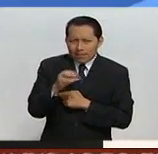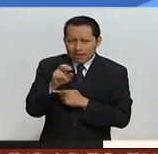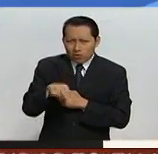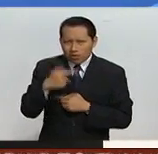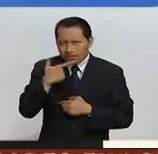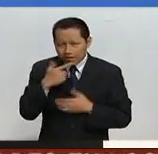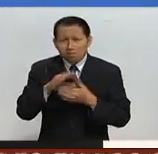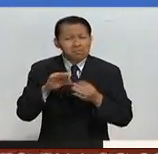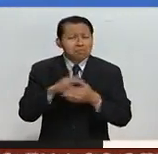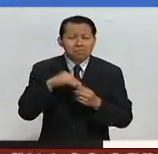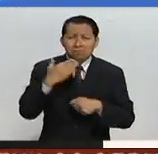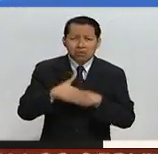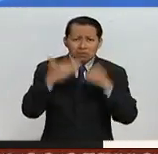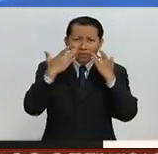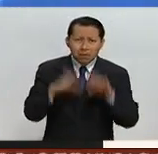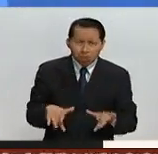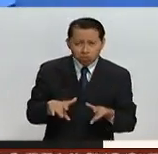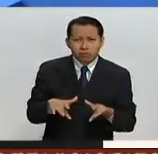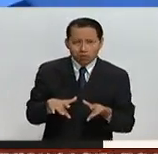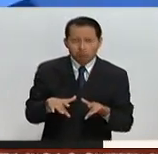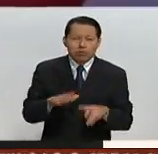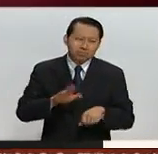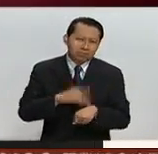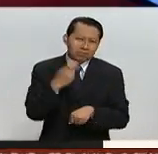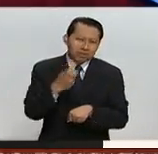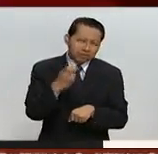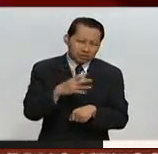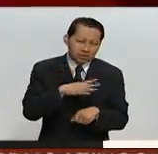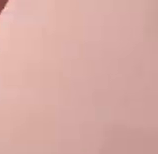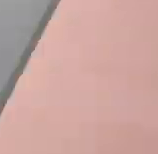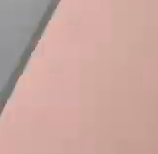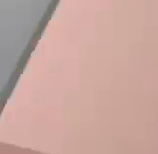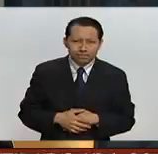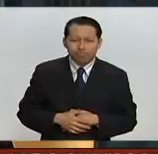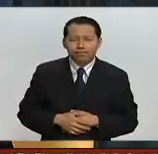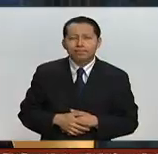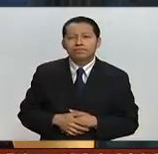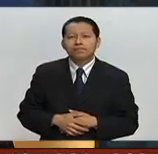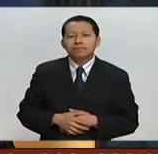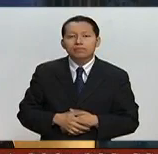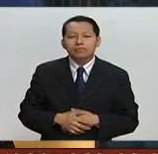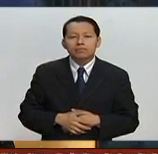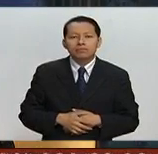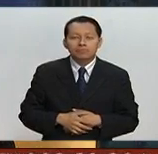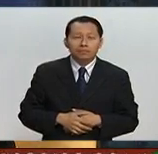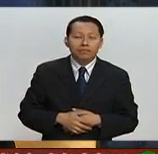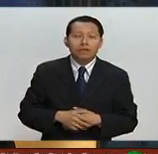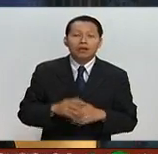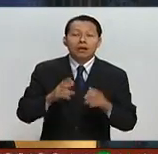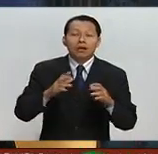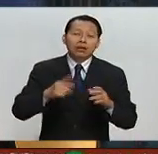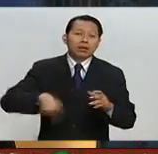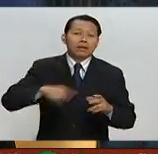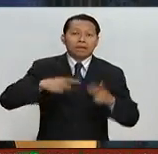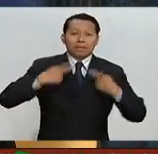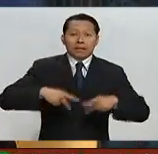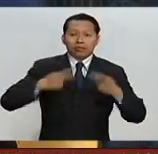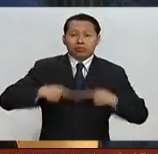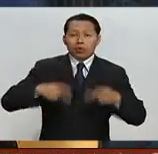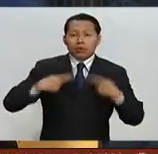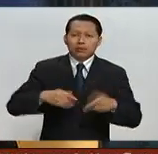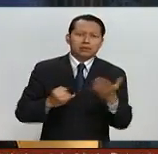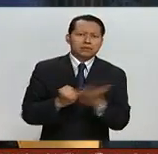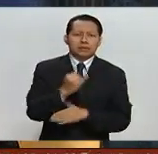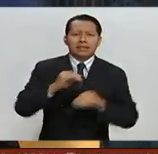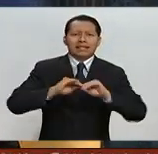renuncia al cargo luego de este tremendo revés. La población ha tomado una decisión muy clara de tomar